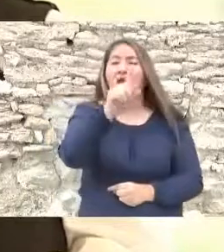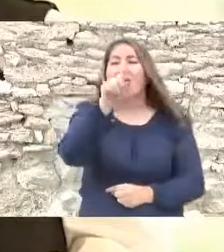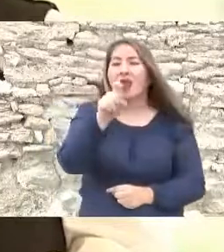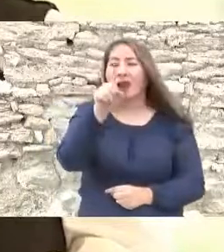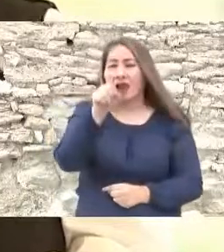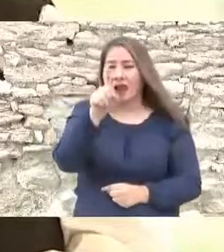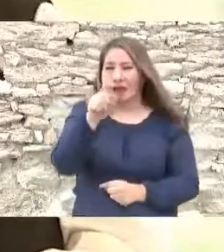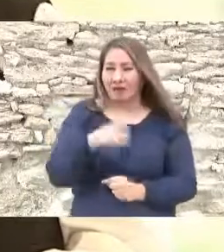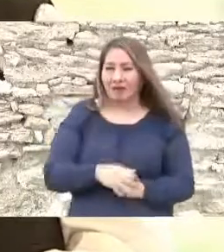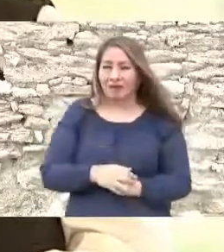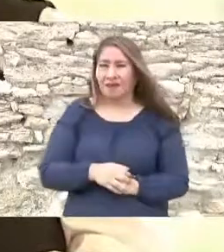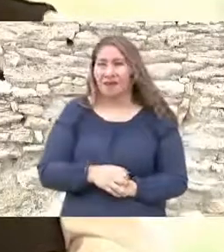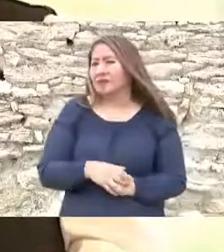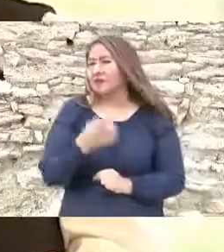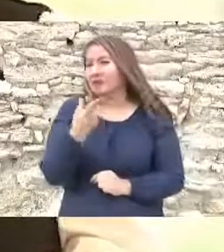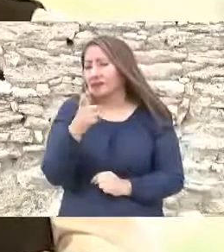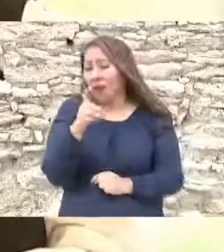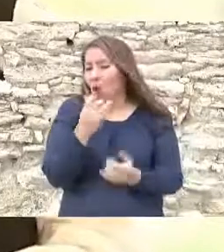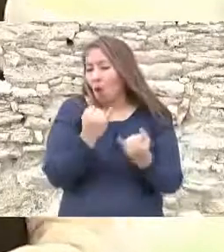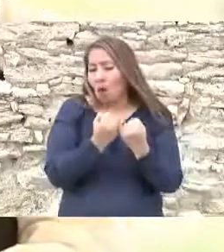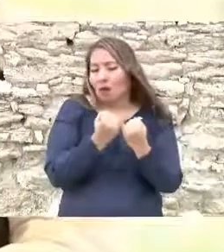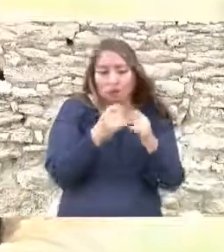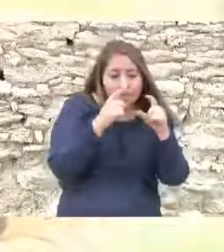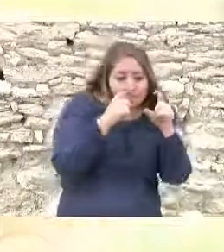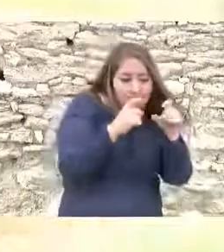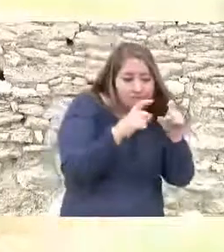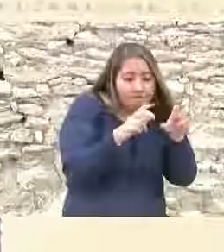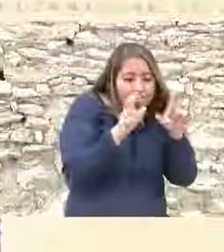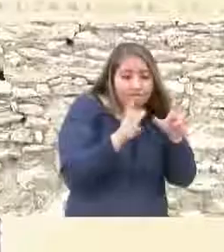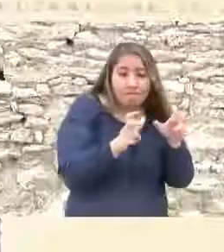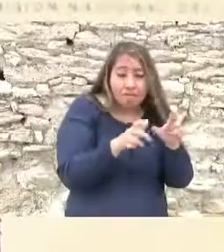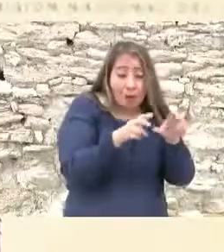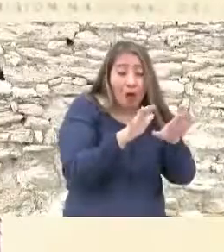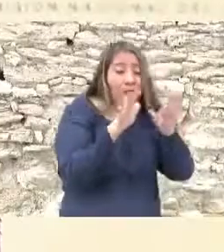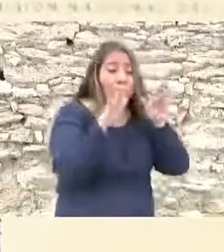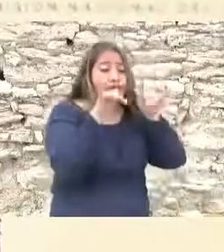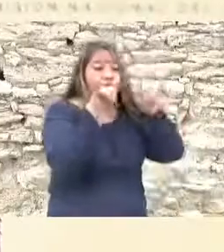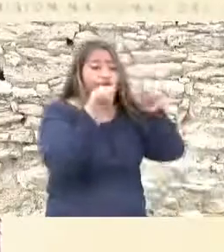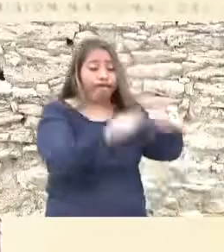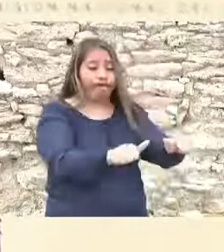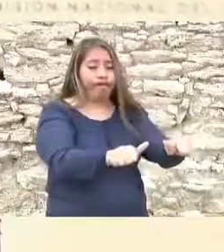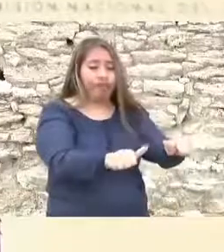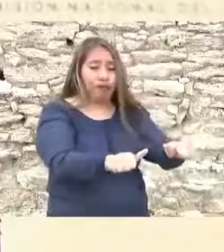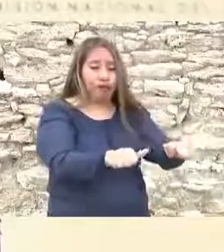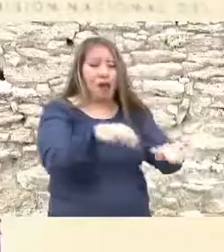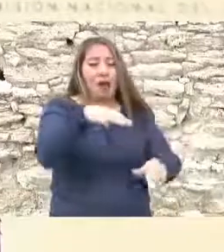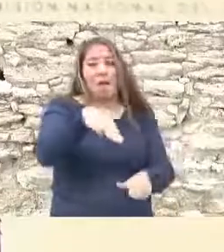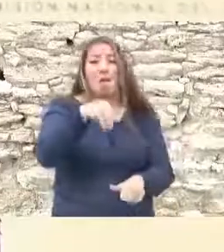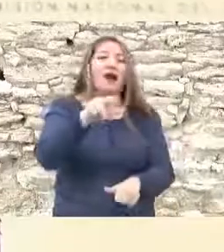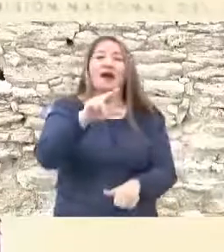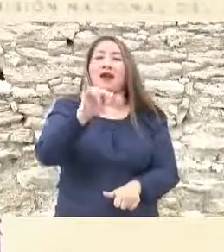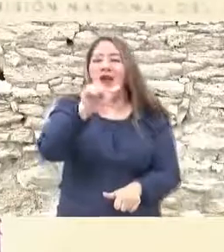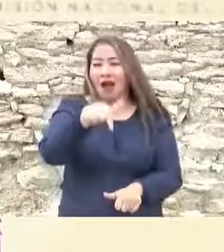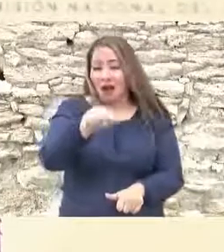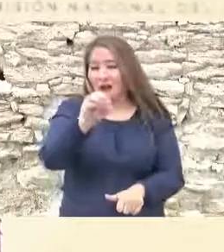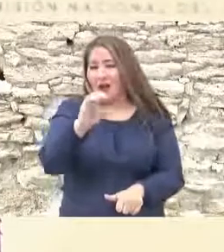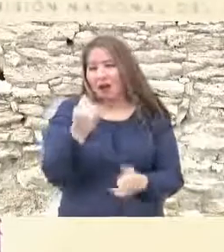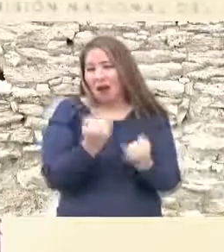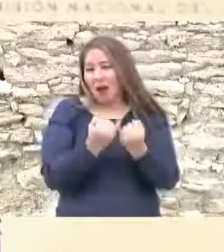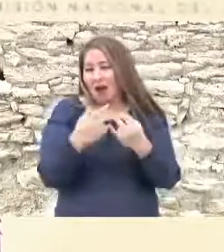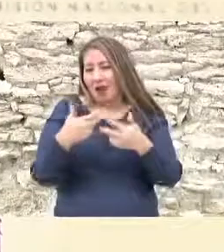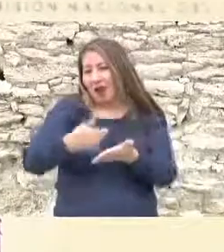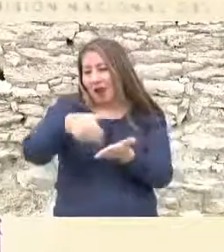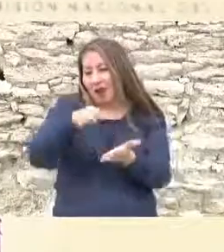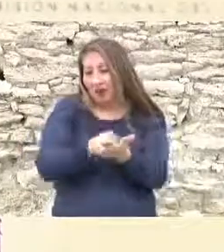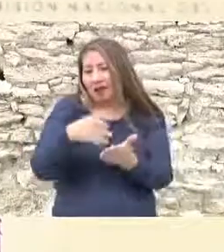que como tomando una foto, dejara congelada la presencia aquí de Mariano Escobedo, en este sitio. Como